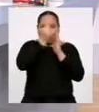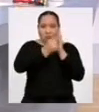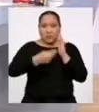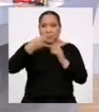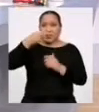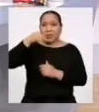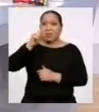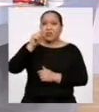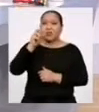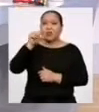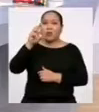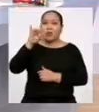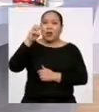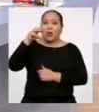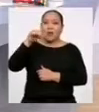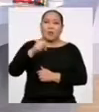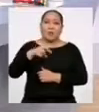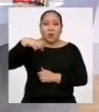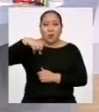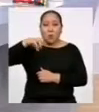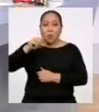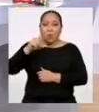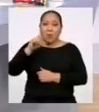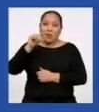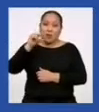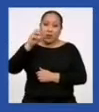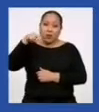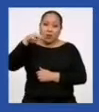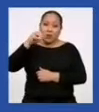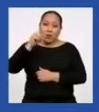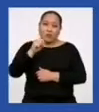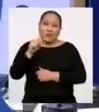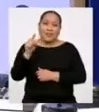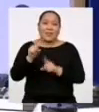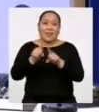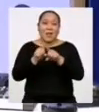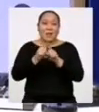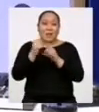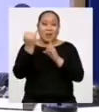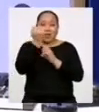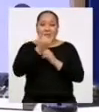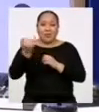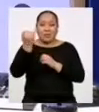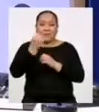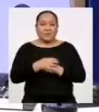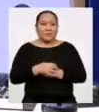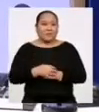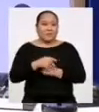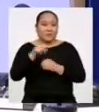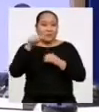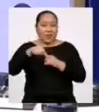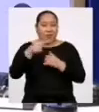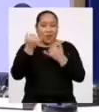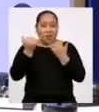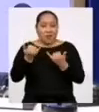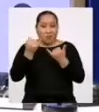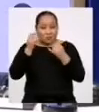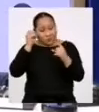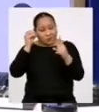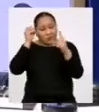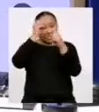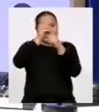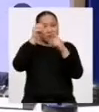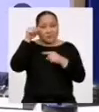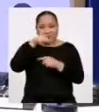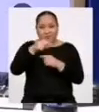histogramas, polígonos de frecuencia y gráficos circulares. Así que el reto en el programa de hoy tiene que